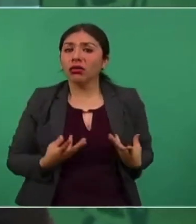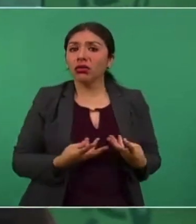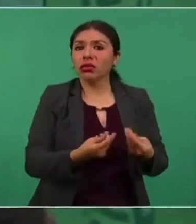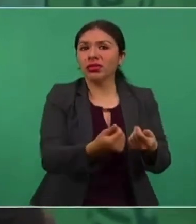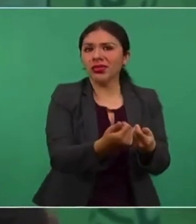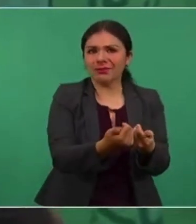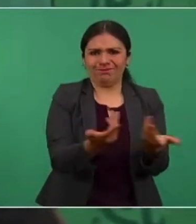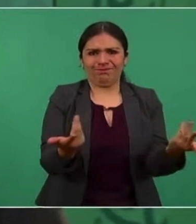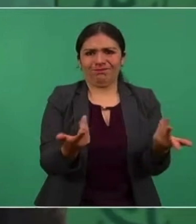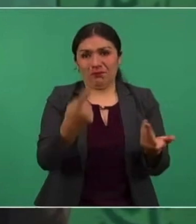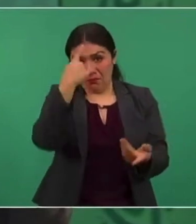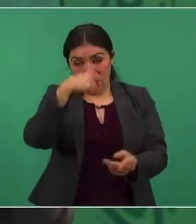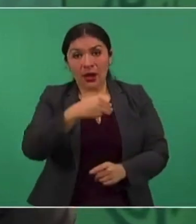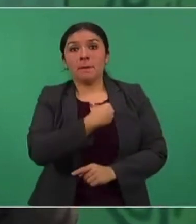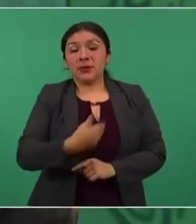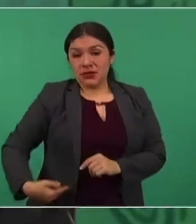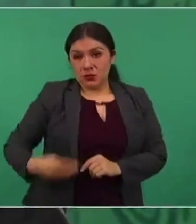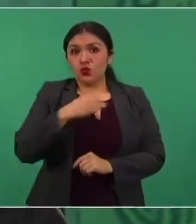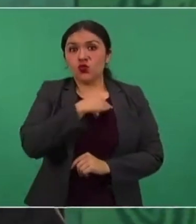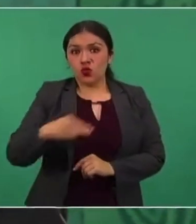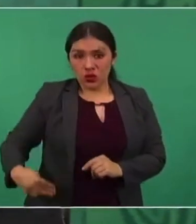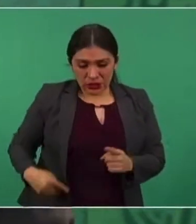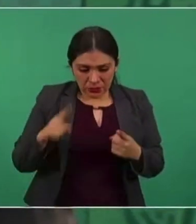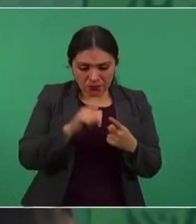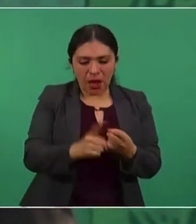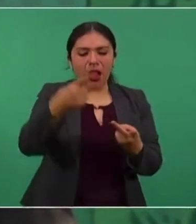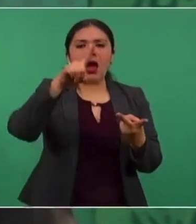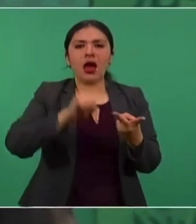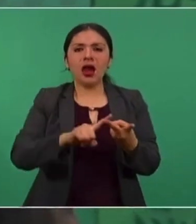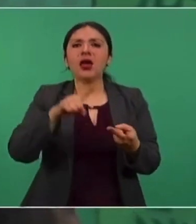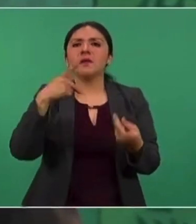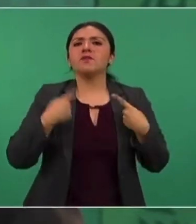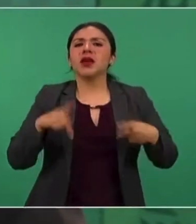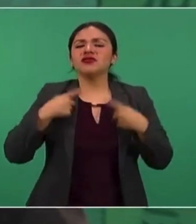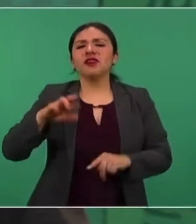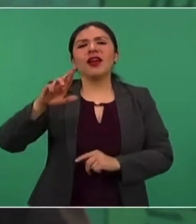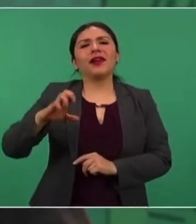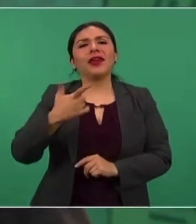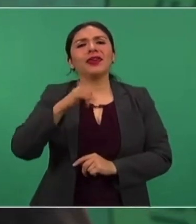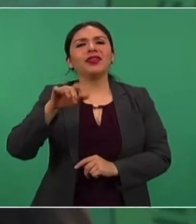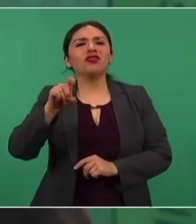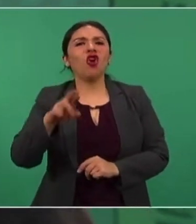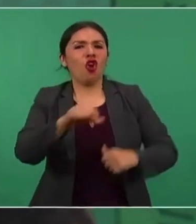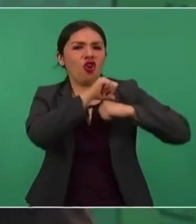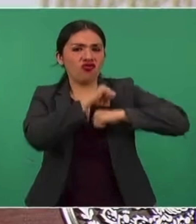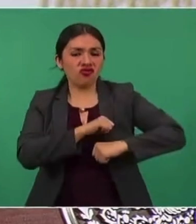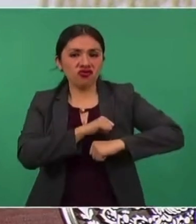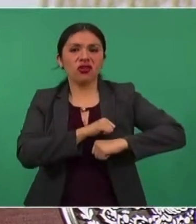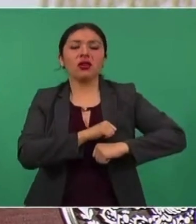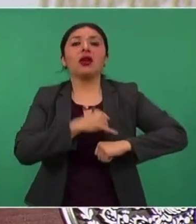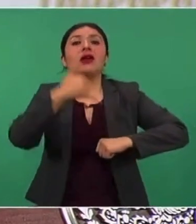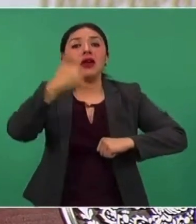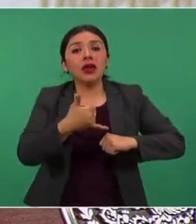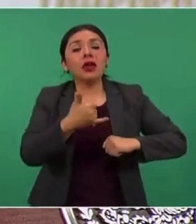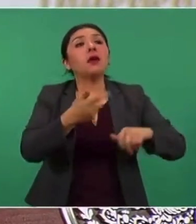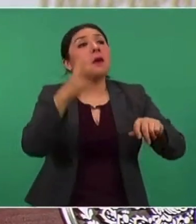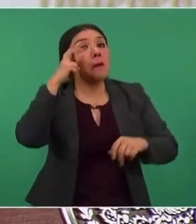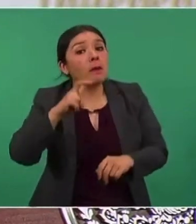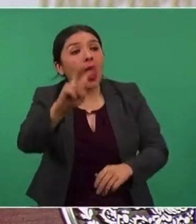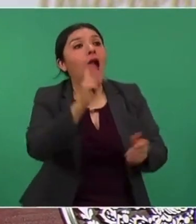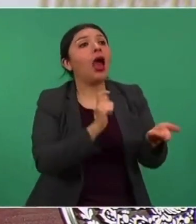no sólo de presidentes municipales, regidores y viáticos